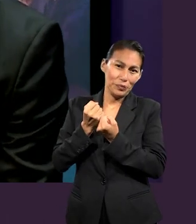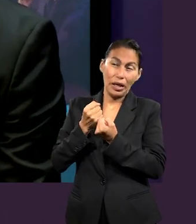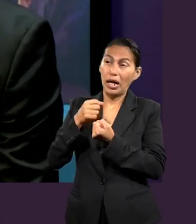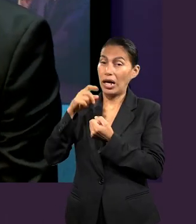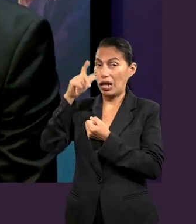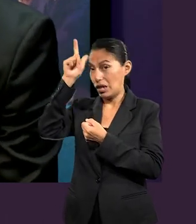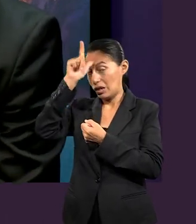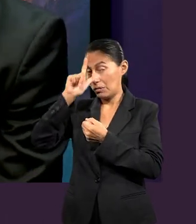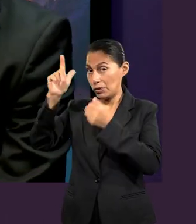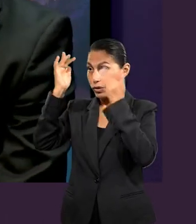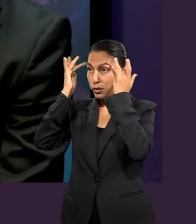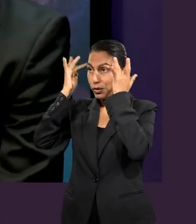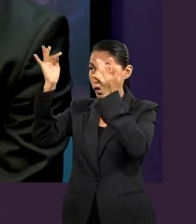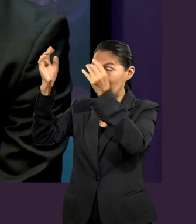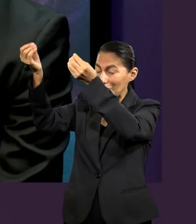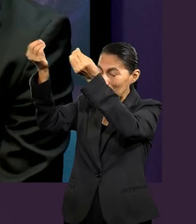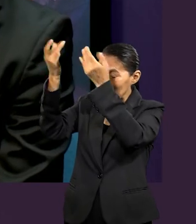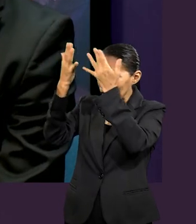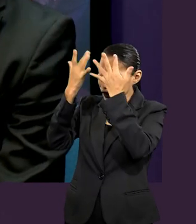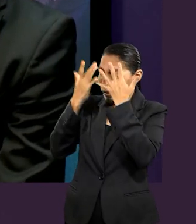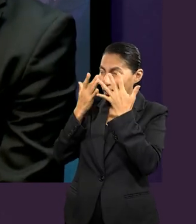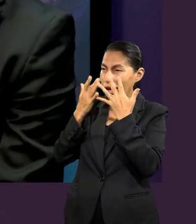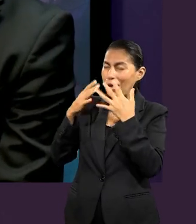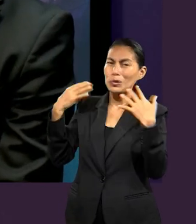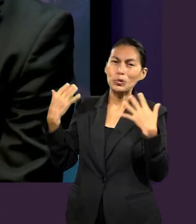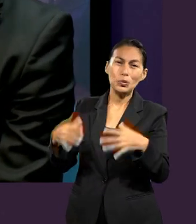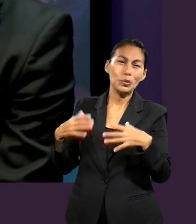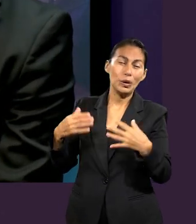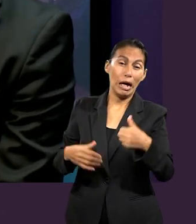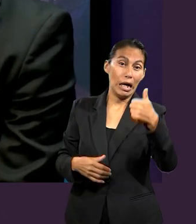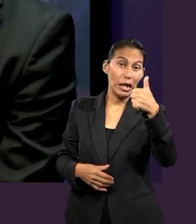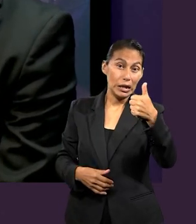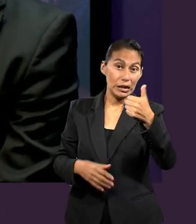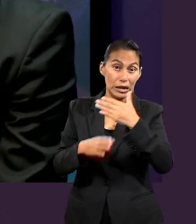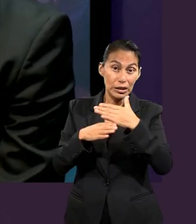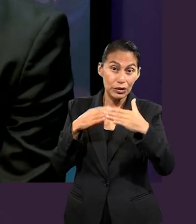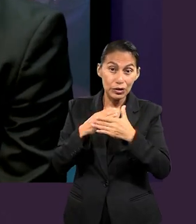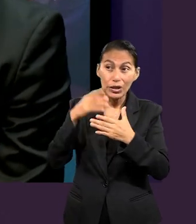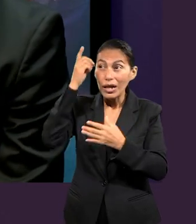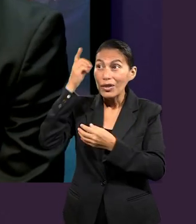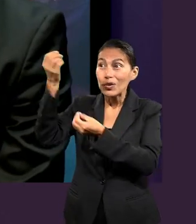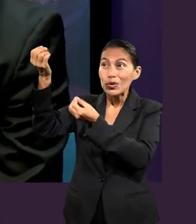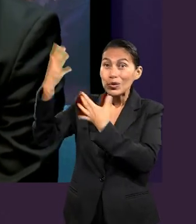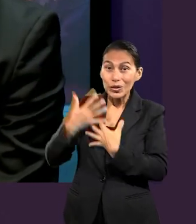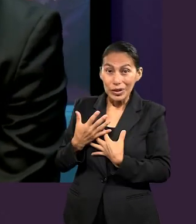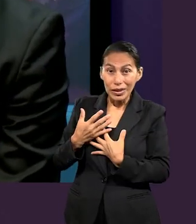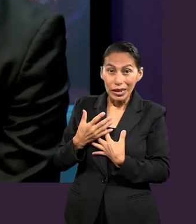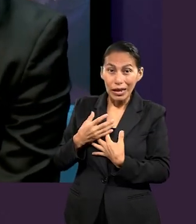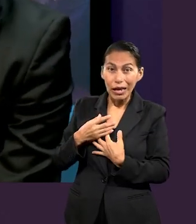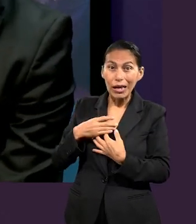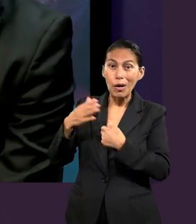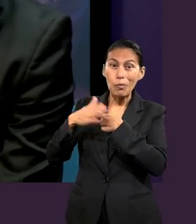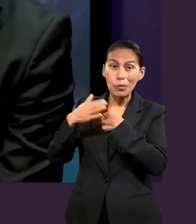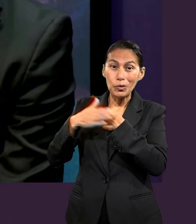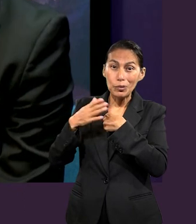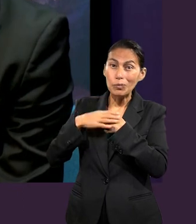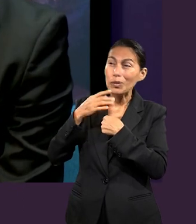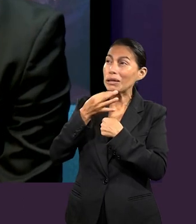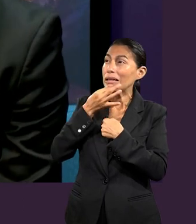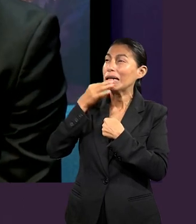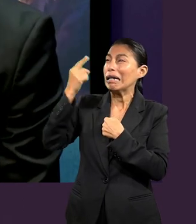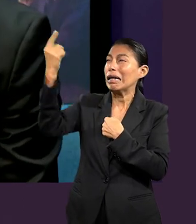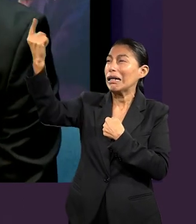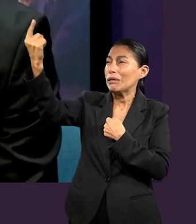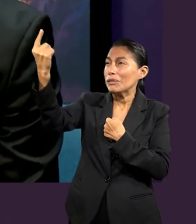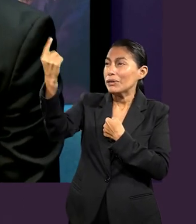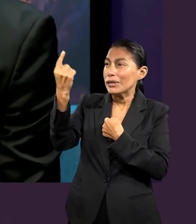estábamos mencionando, como una garantía de que sí, Jesús regresa por segunda vez y ya tenemos su presencia a